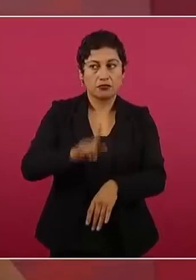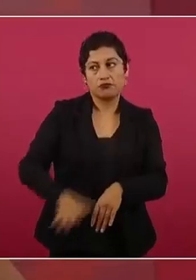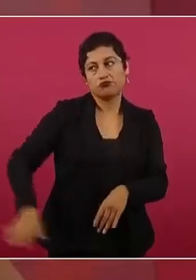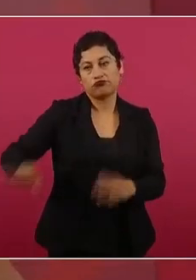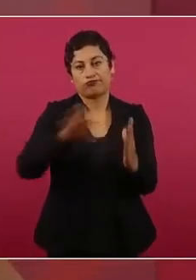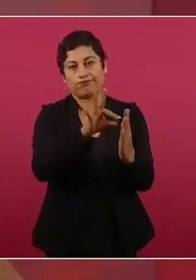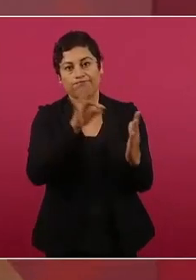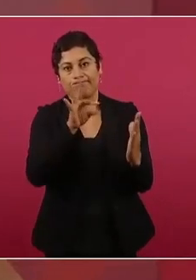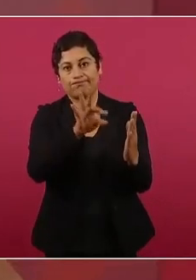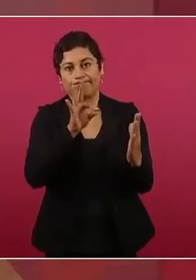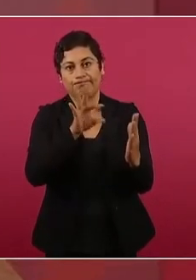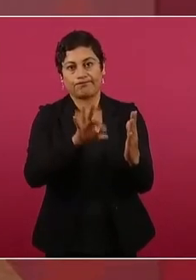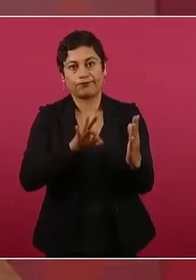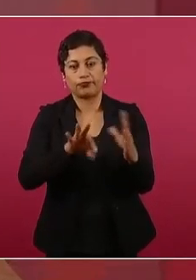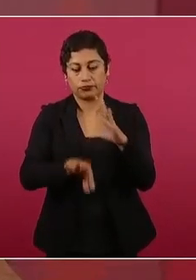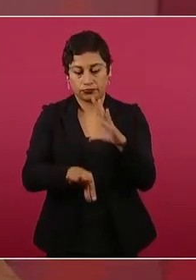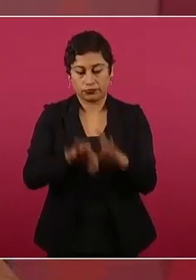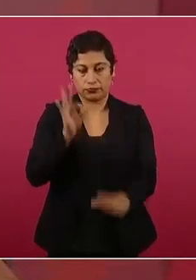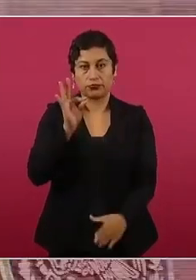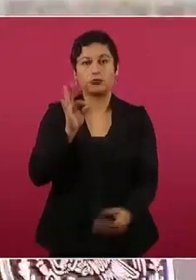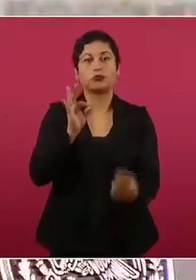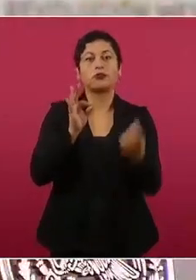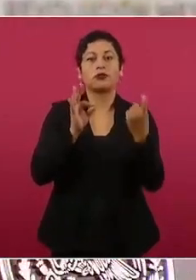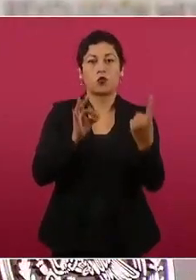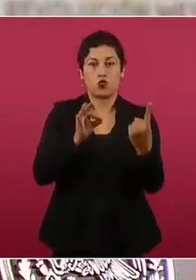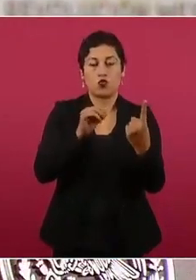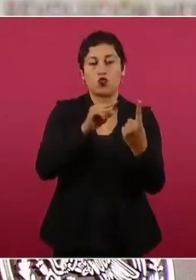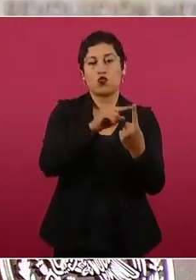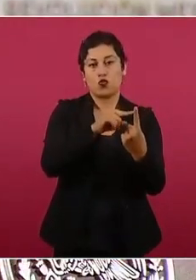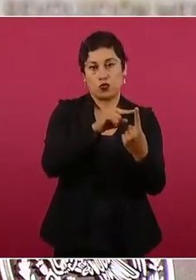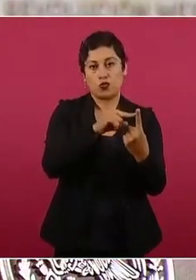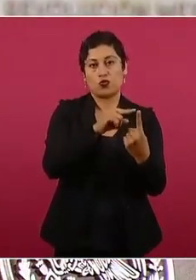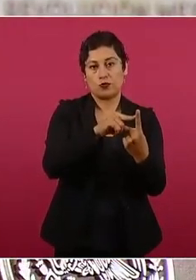de consejeros,